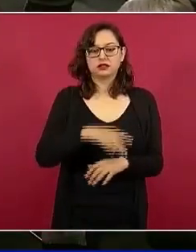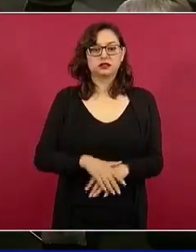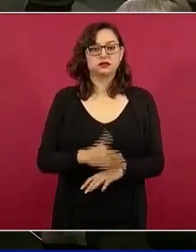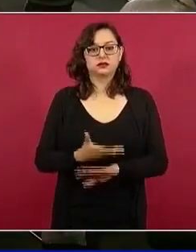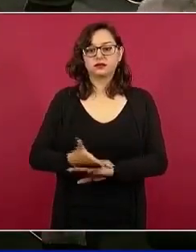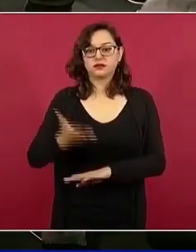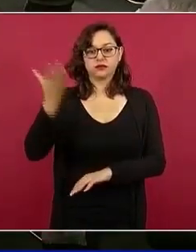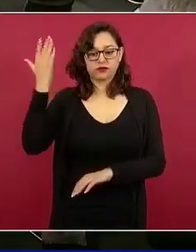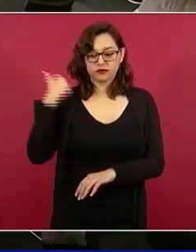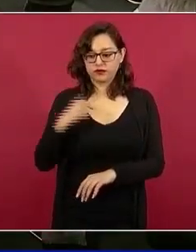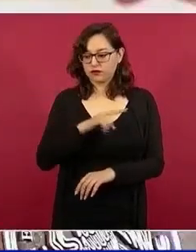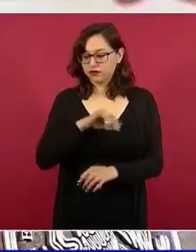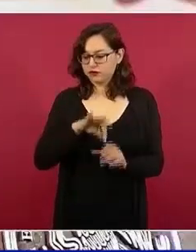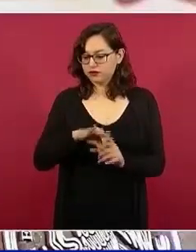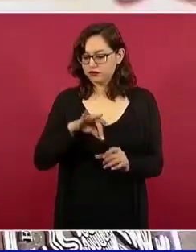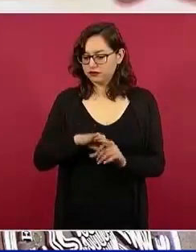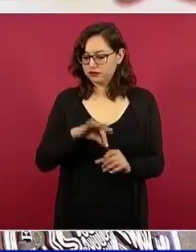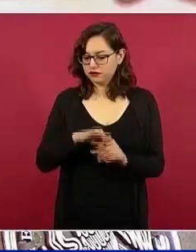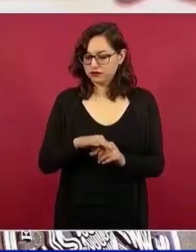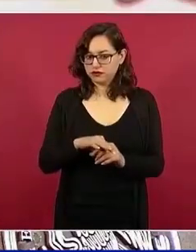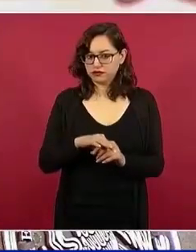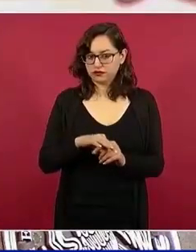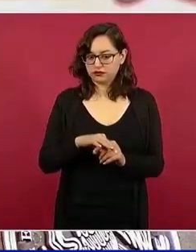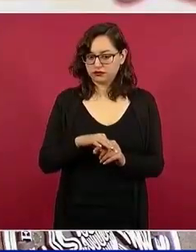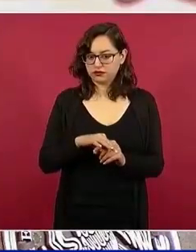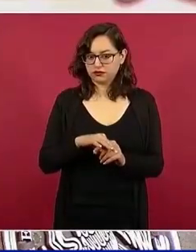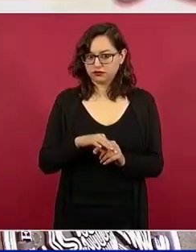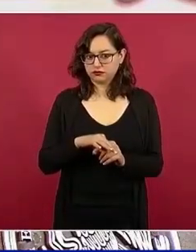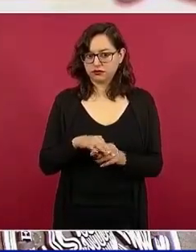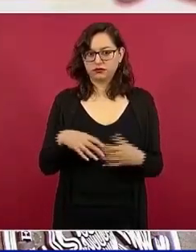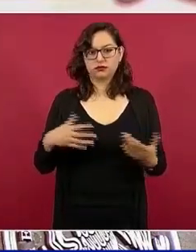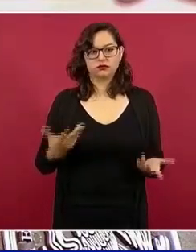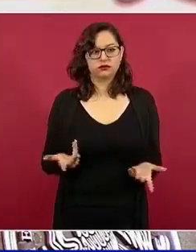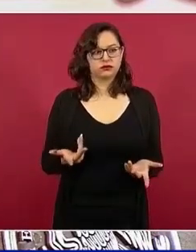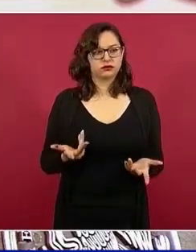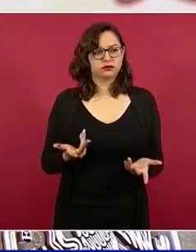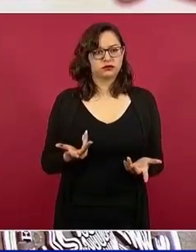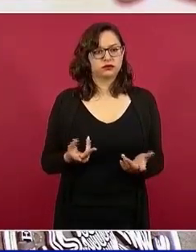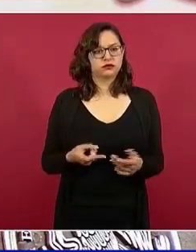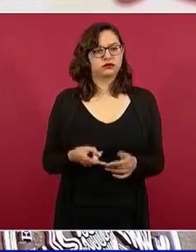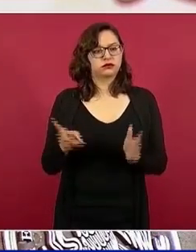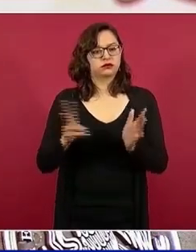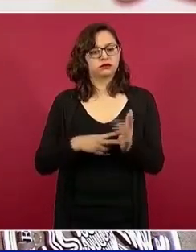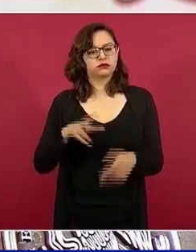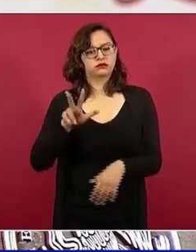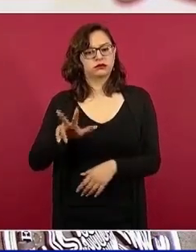no votaron más. En la elección del 18,